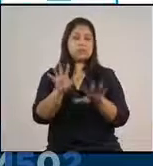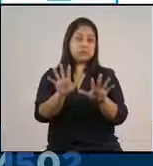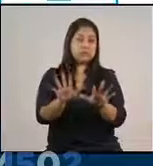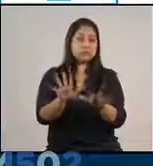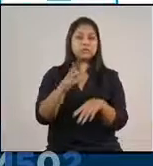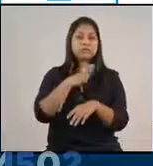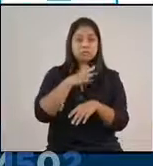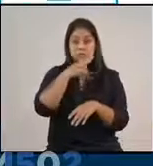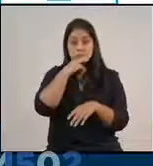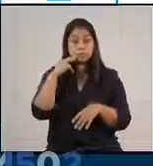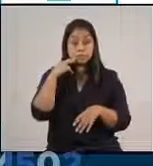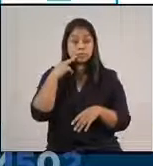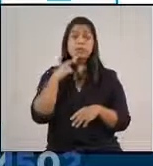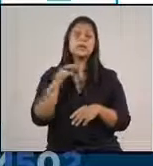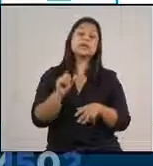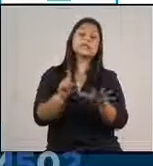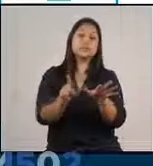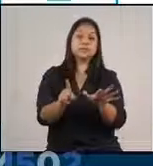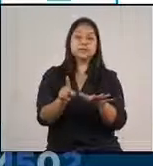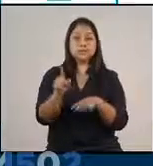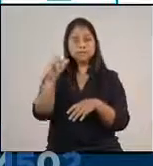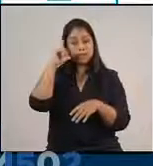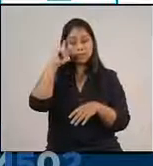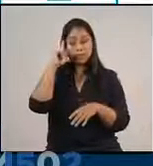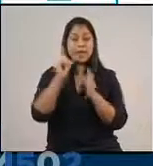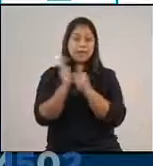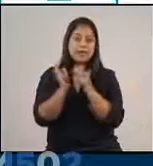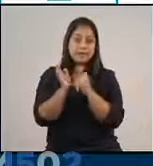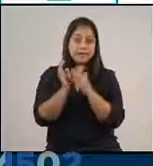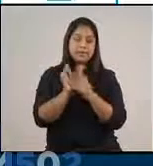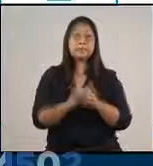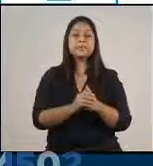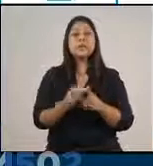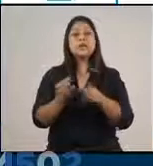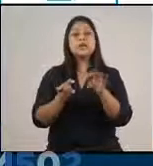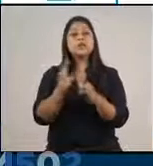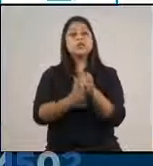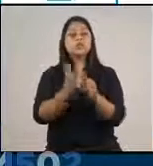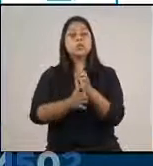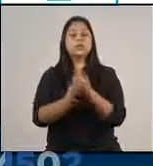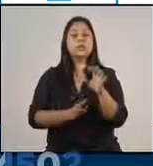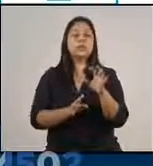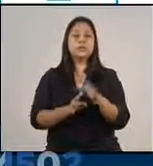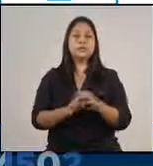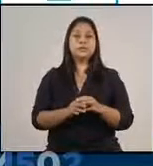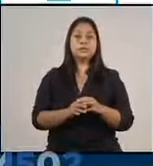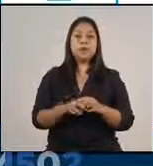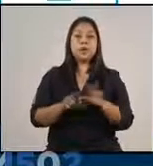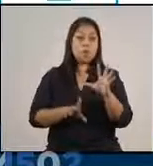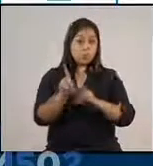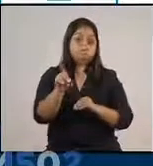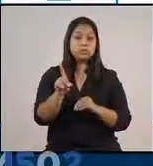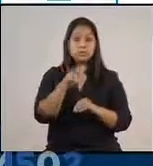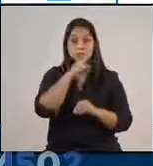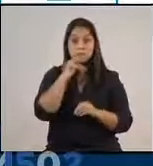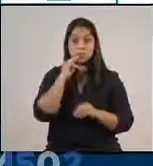están en alerta roja y 6 en alerta anaranjada. Escuintla, un total de 14 municipios, 11 están